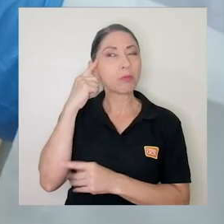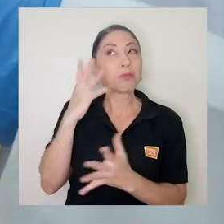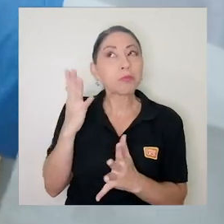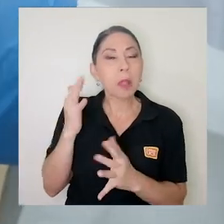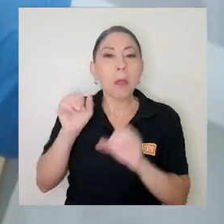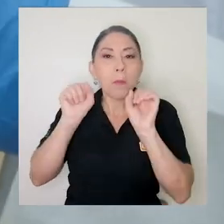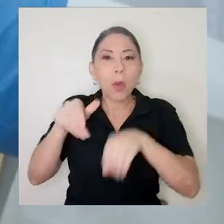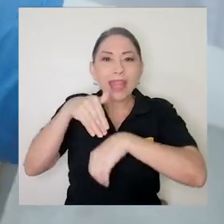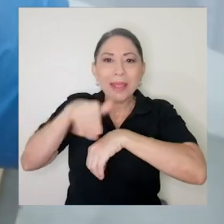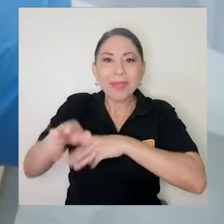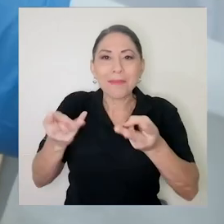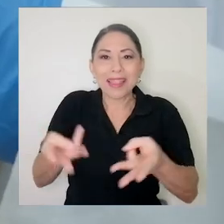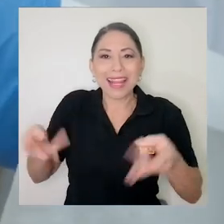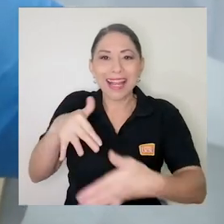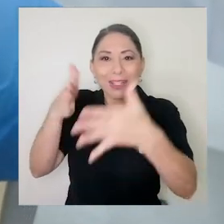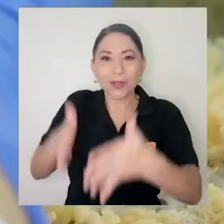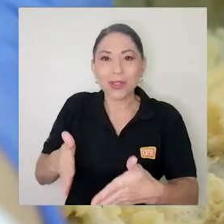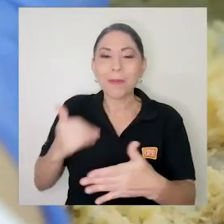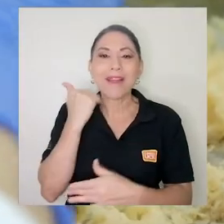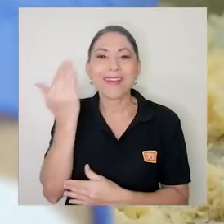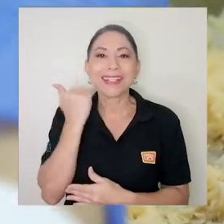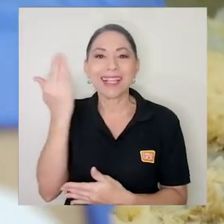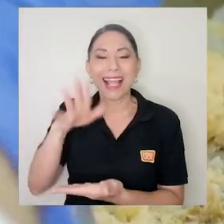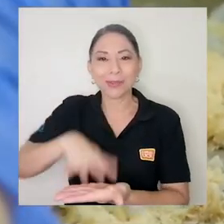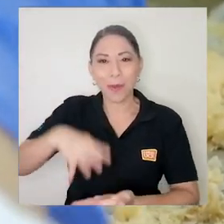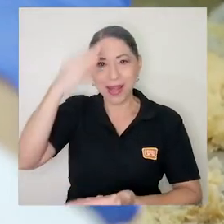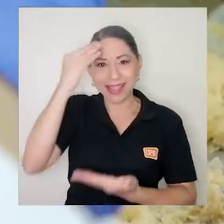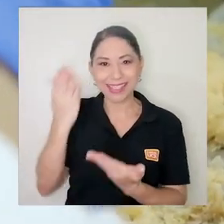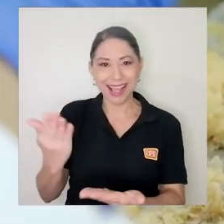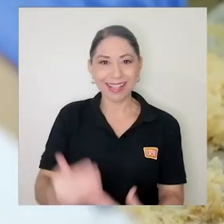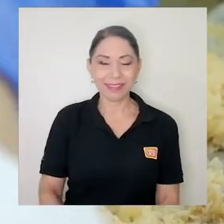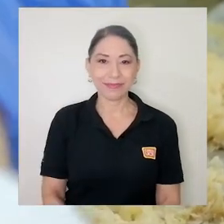materiales a los alumnos para facilitar su aprendizaje.